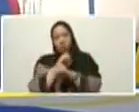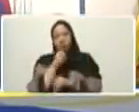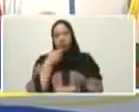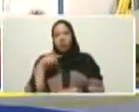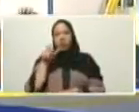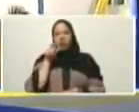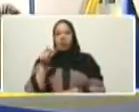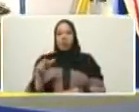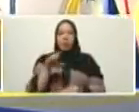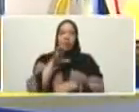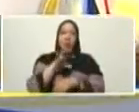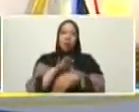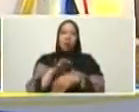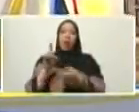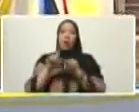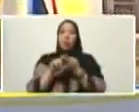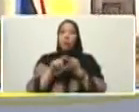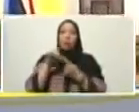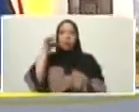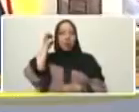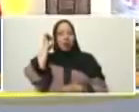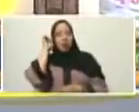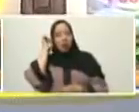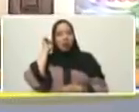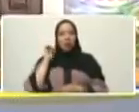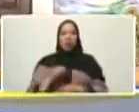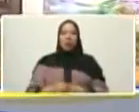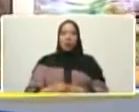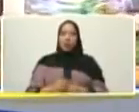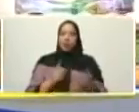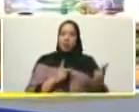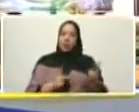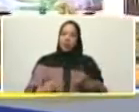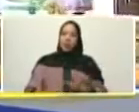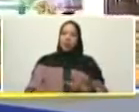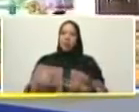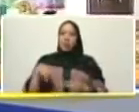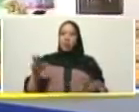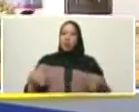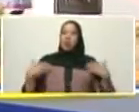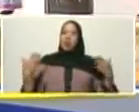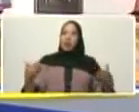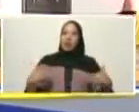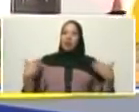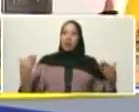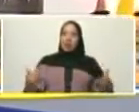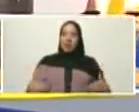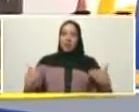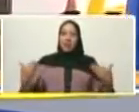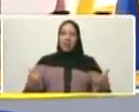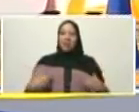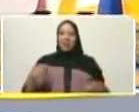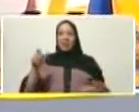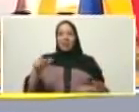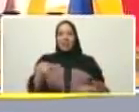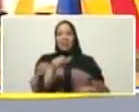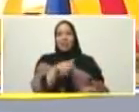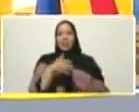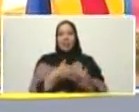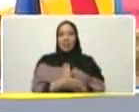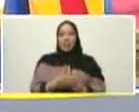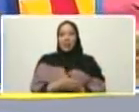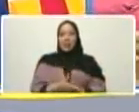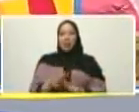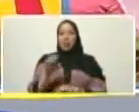primera combatiente Silvia y a todos los ministros de verdad muy contentos por este logro que en revolución hemos alcanzado y a